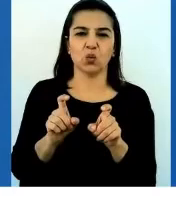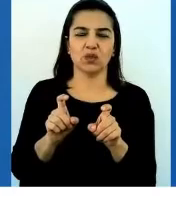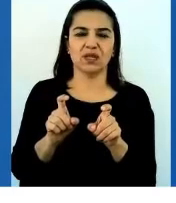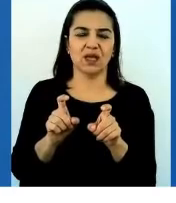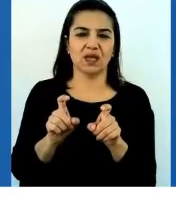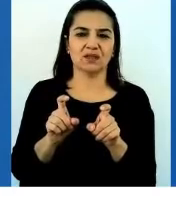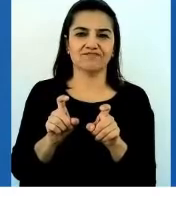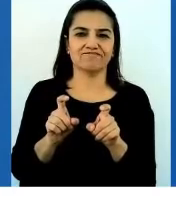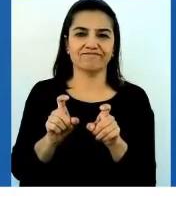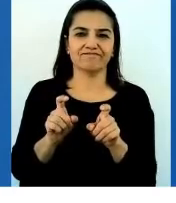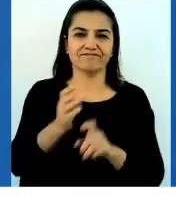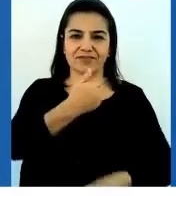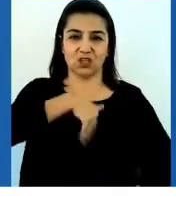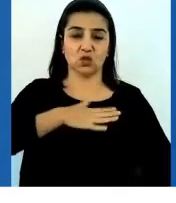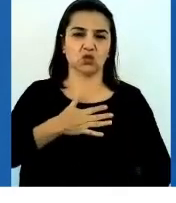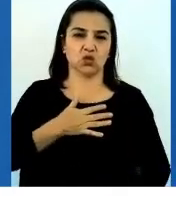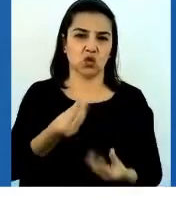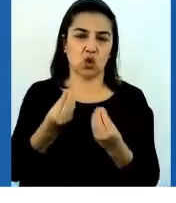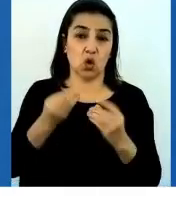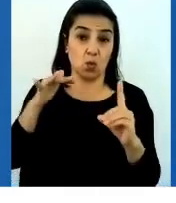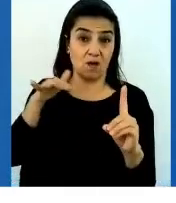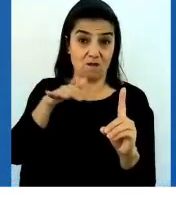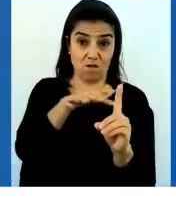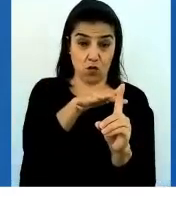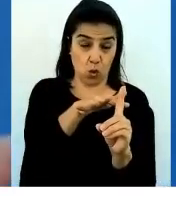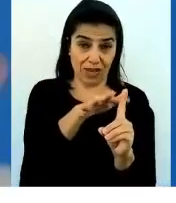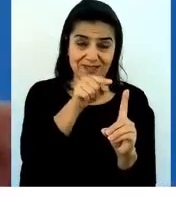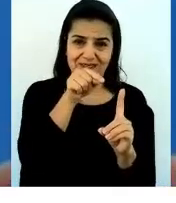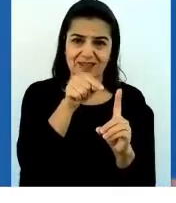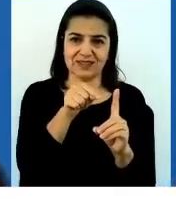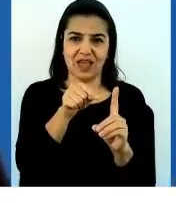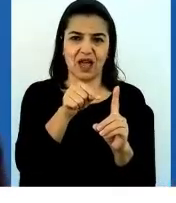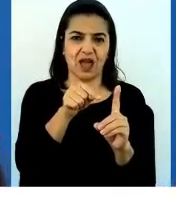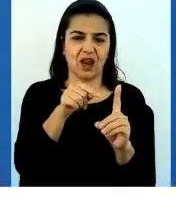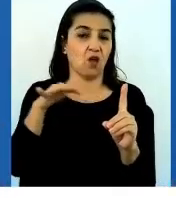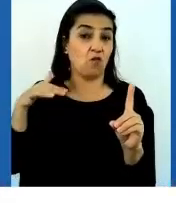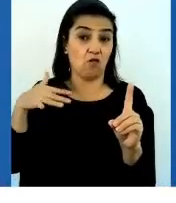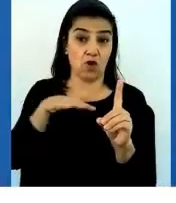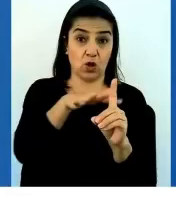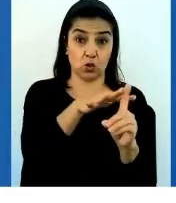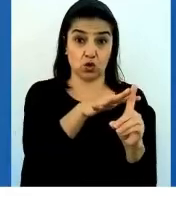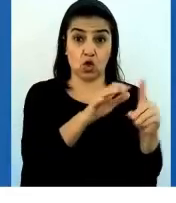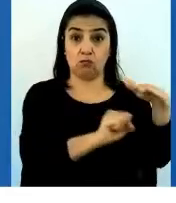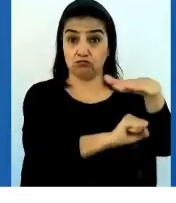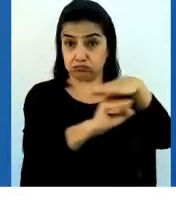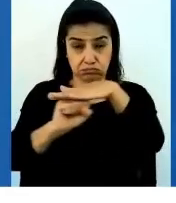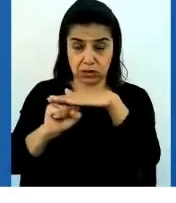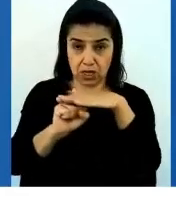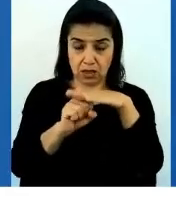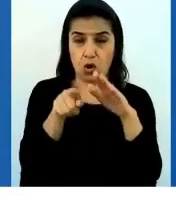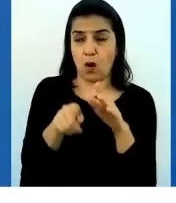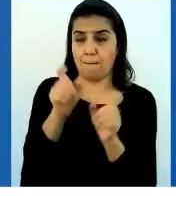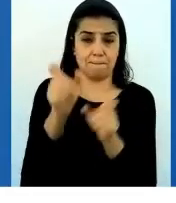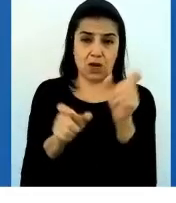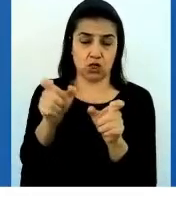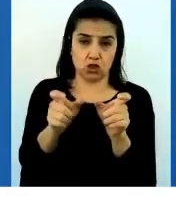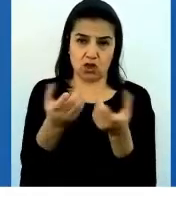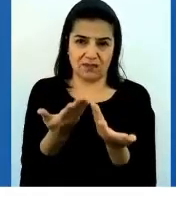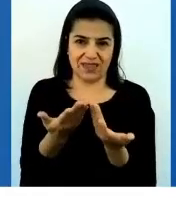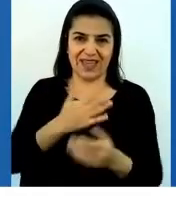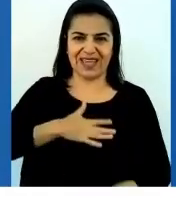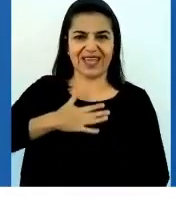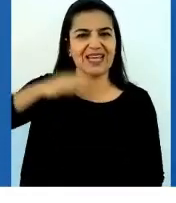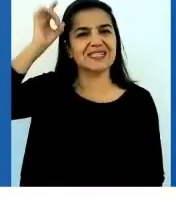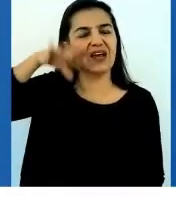a influenciar un public servant o vamos a influenciar el business. Eso que quería saber, pero